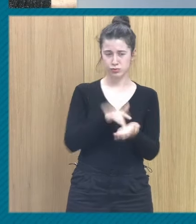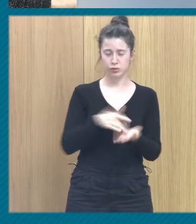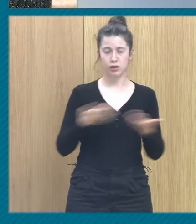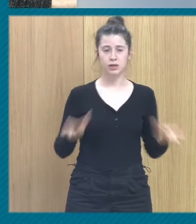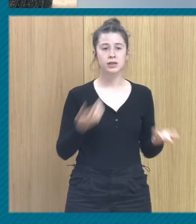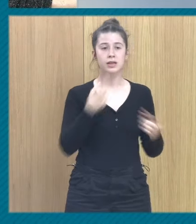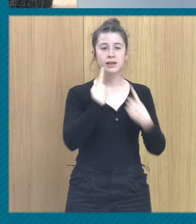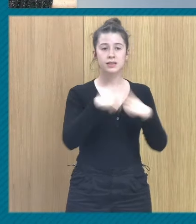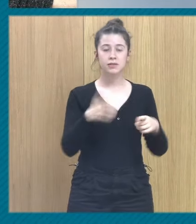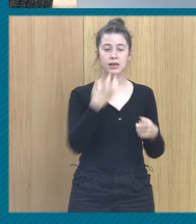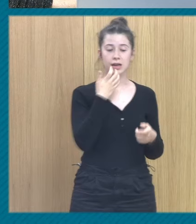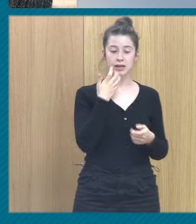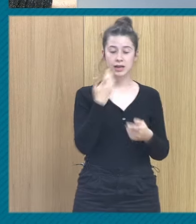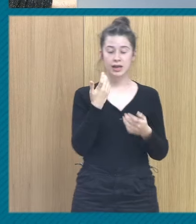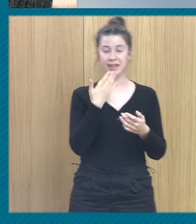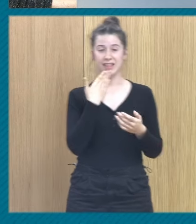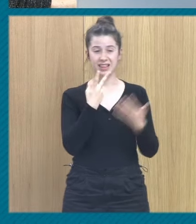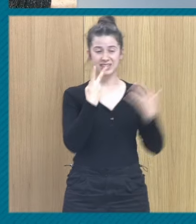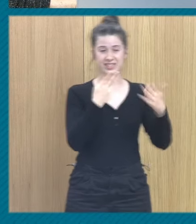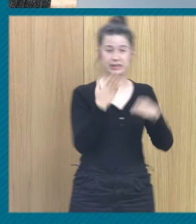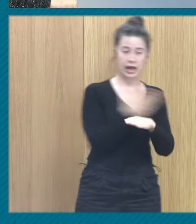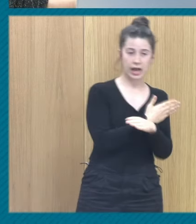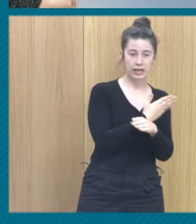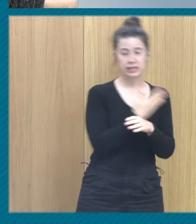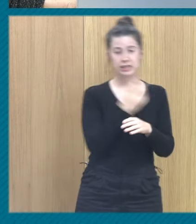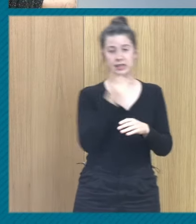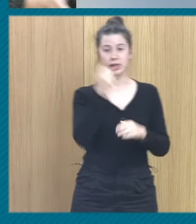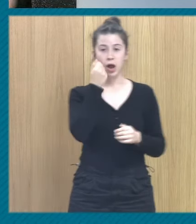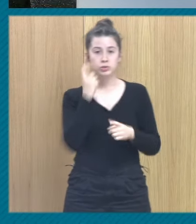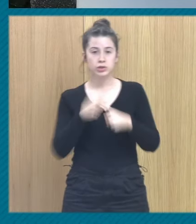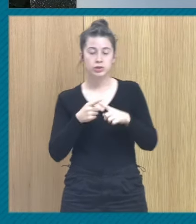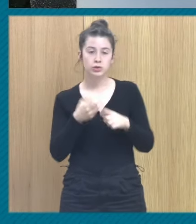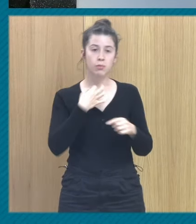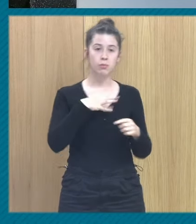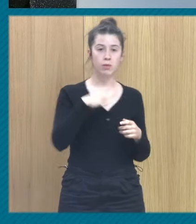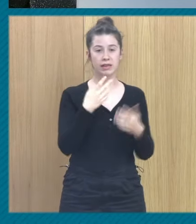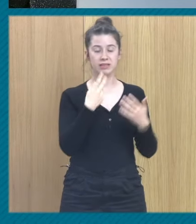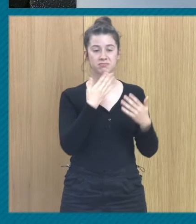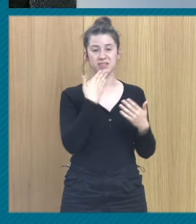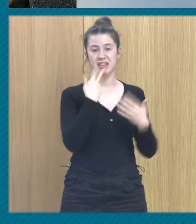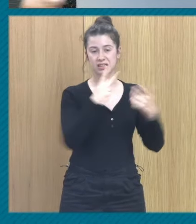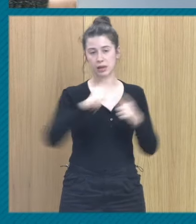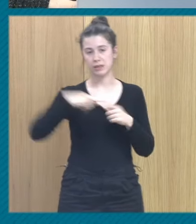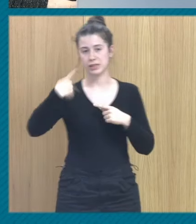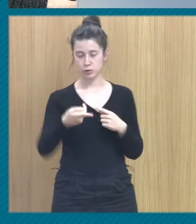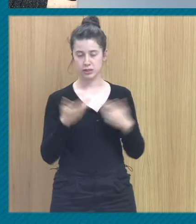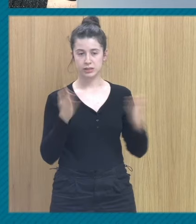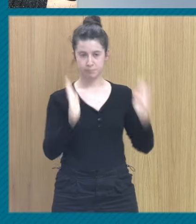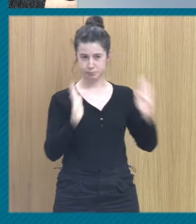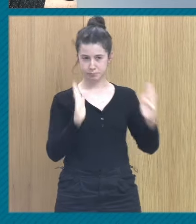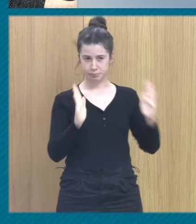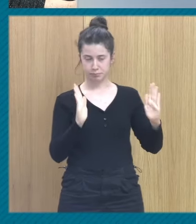si el abuso sucedió antes de los 7-8 años a si el abuso sexual se dio posteriormente a los 7-8 años. Y esto,